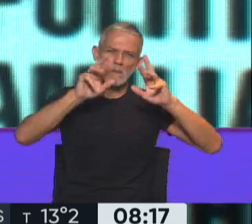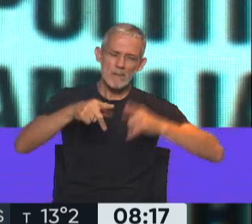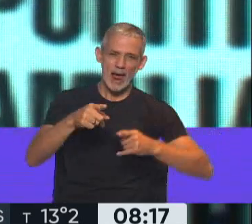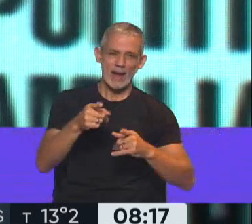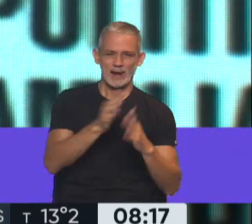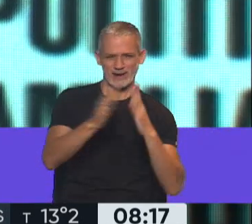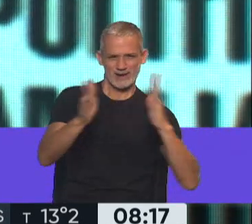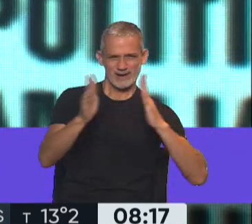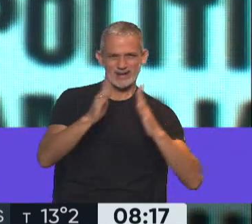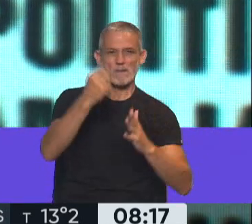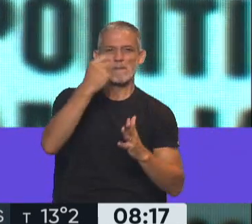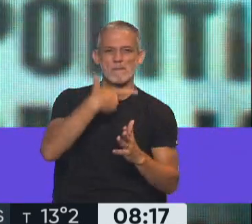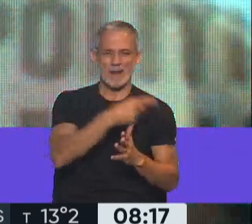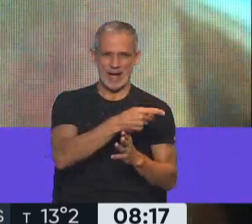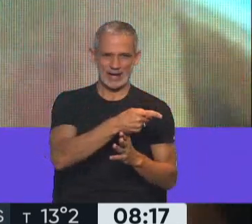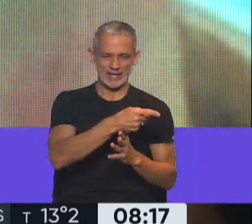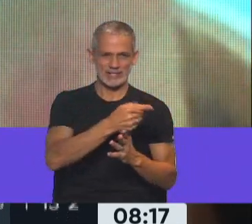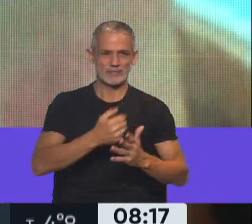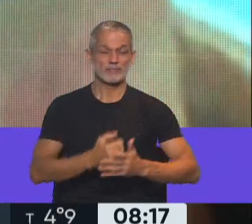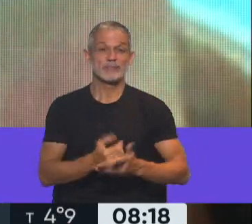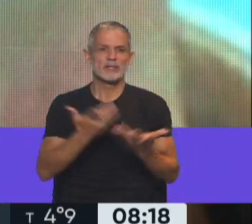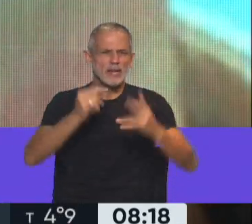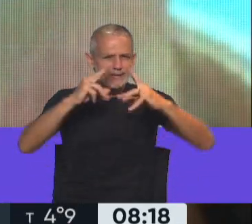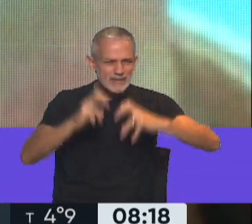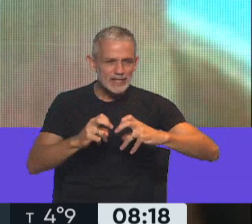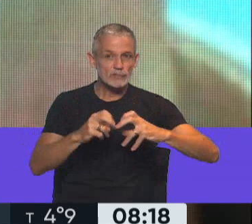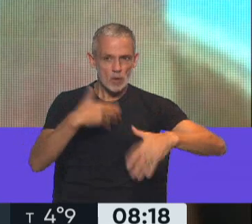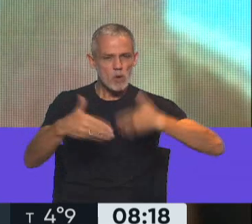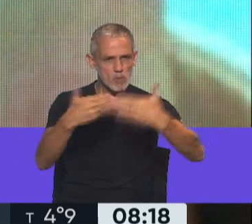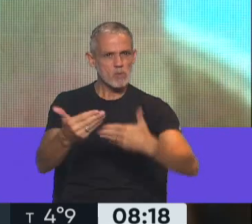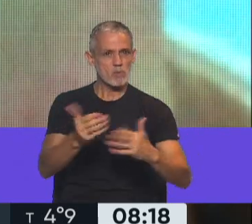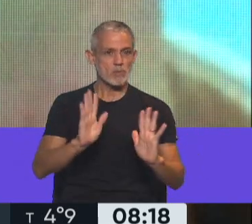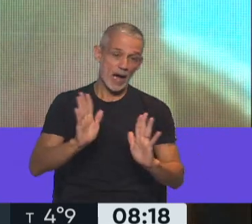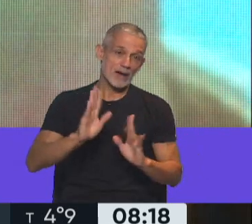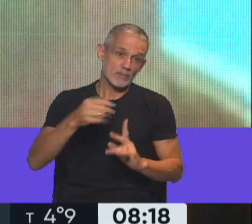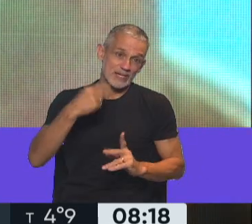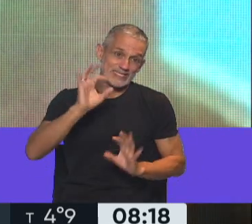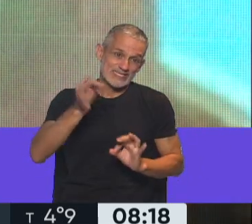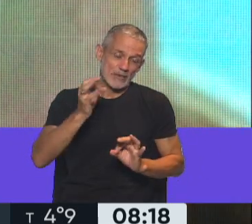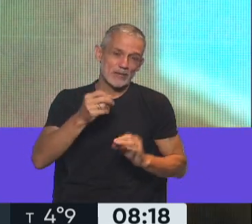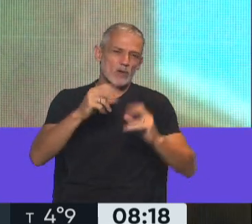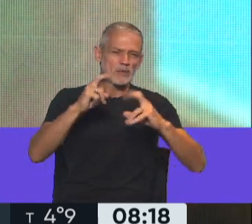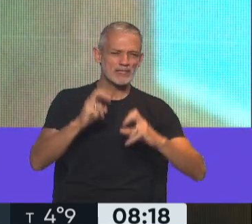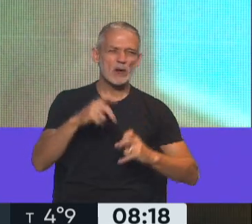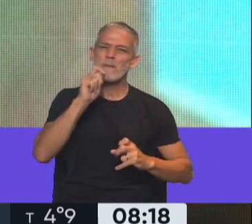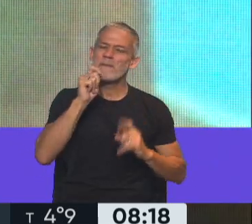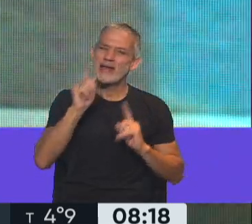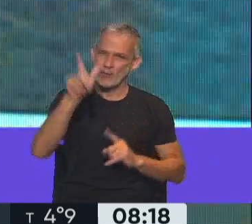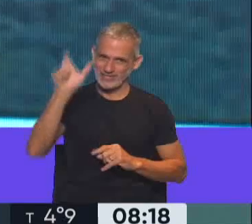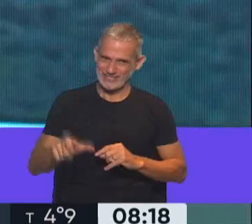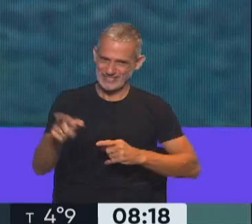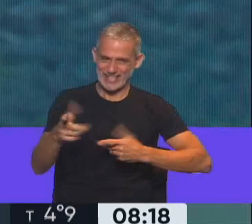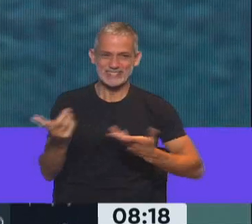implementó durante la gestión del expresidente Mauricio Macri. Investigaciones que avanzan, pero también conocemos investigaciones periodísticas. Y en este caso,